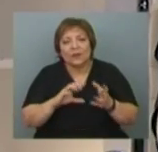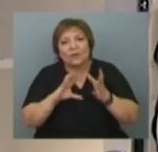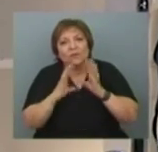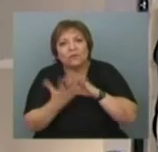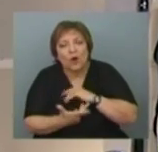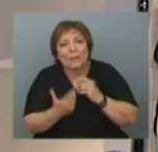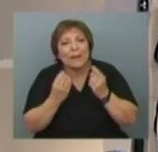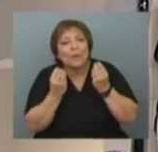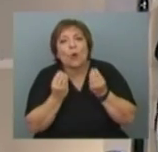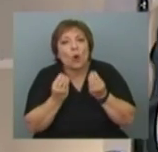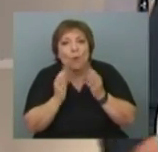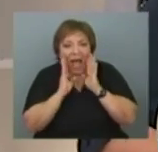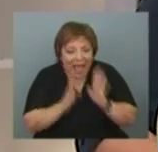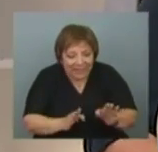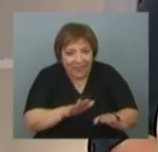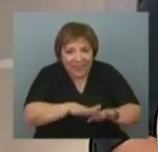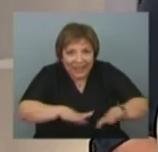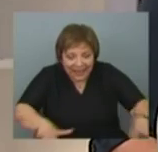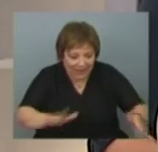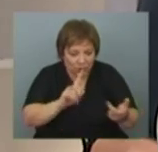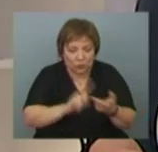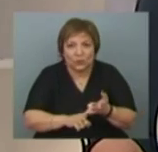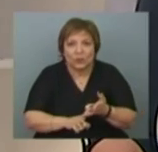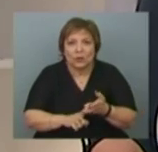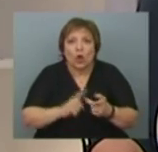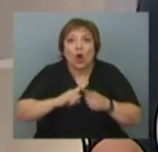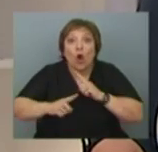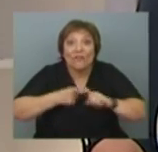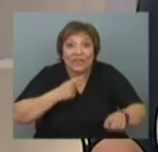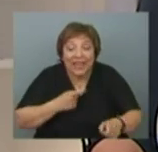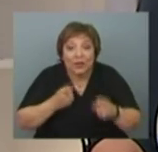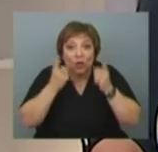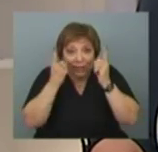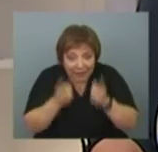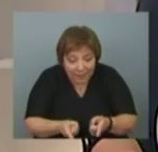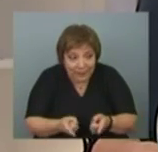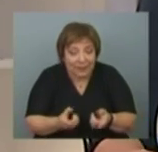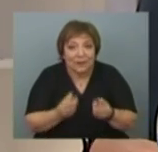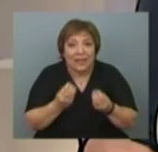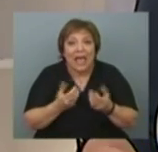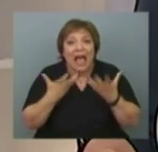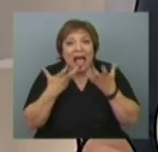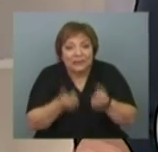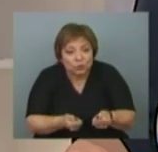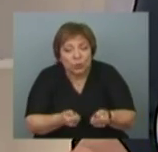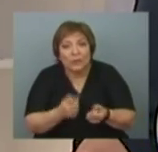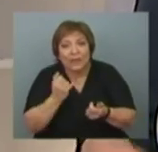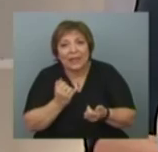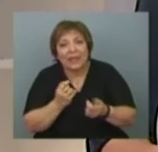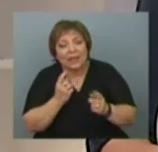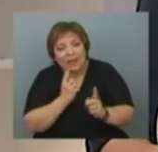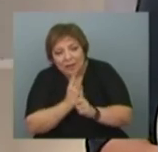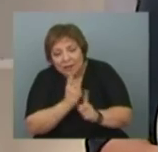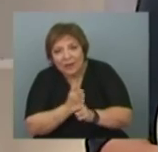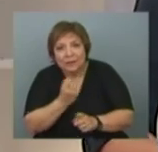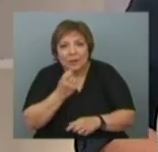atender a los niños. Los convenios que se tienen también de ayuda y de apoyo y de seguimiento cuando